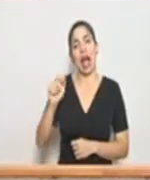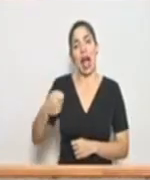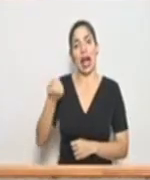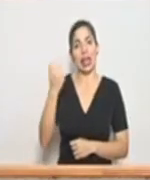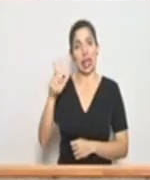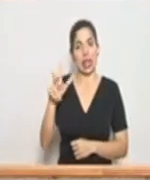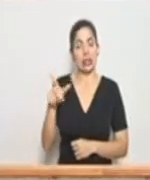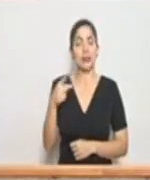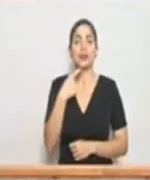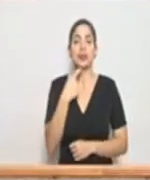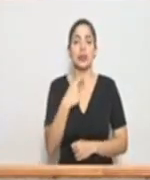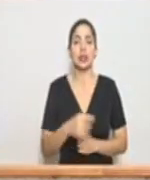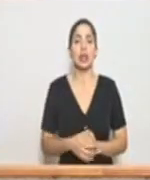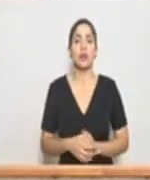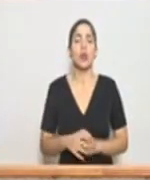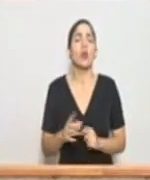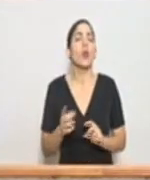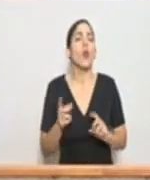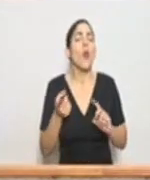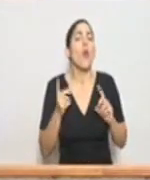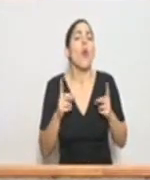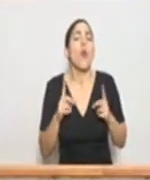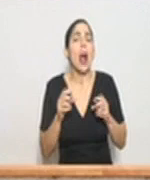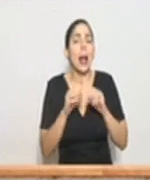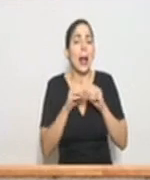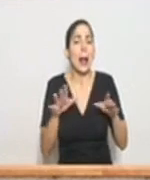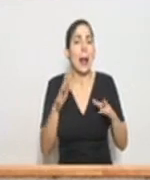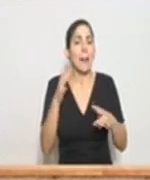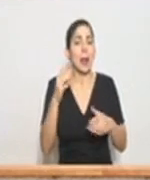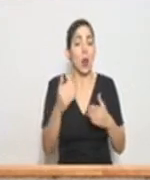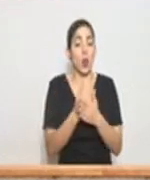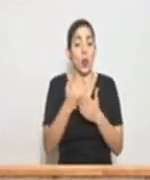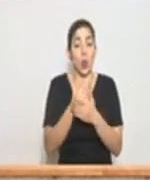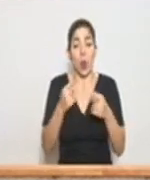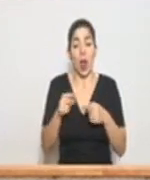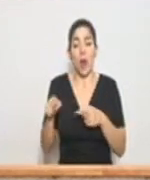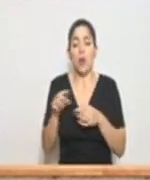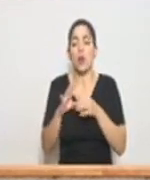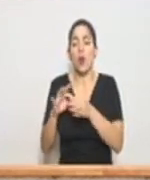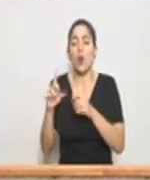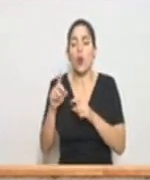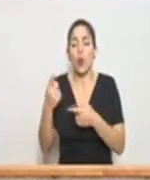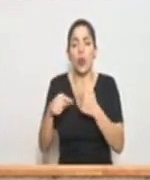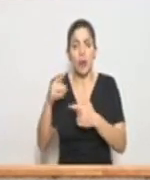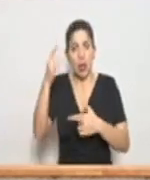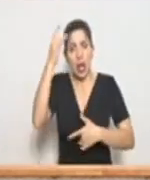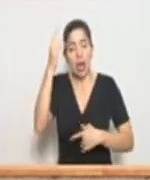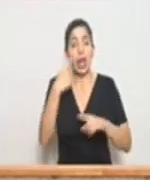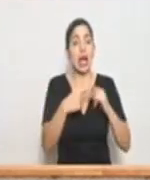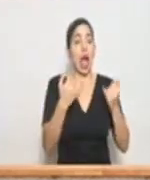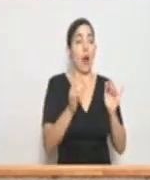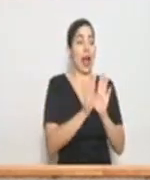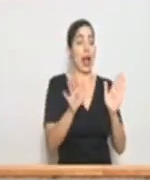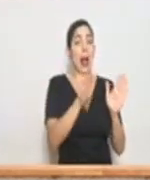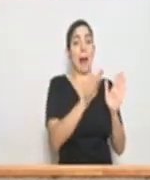13. ¿Cuál es el nexo epidemiológico de los nuevos casos y el estado de salud de los pacientes?